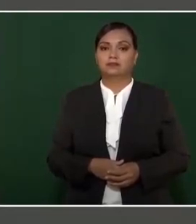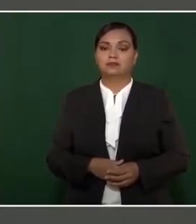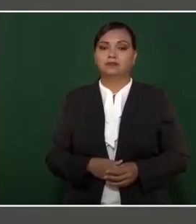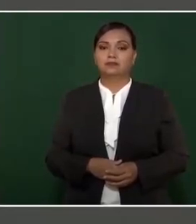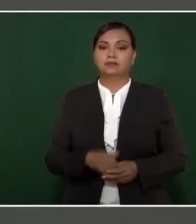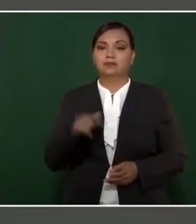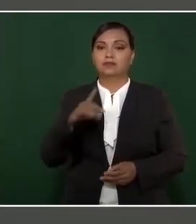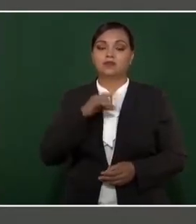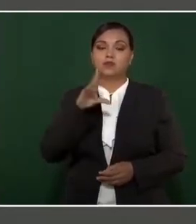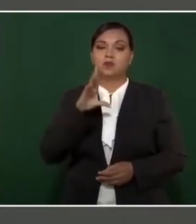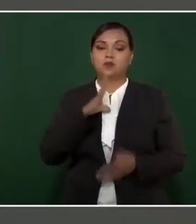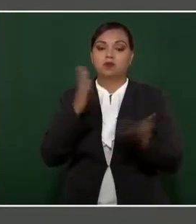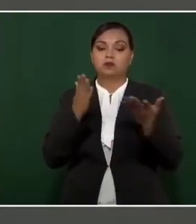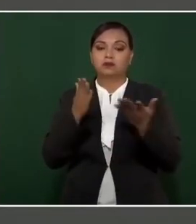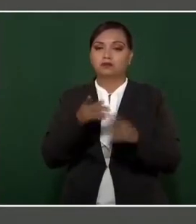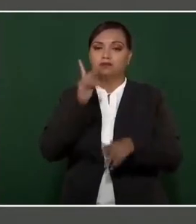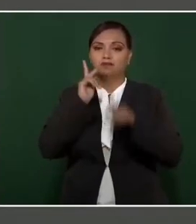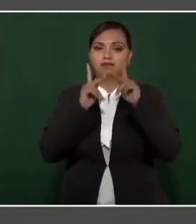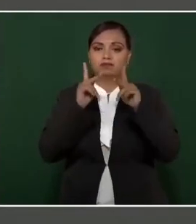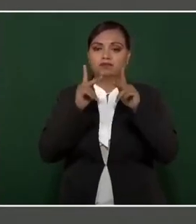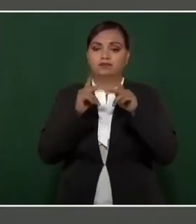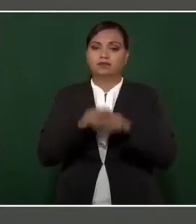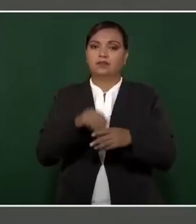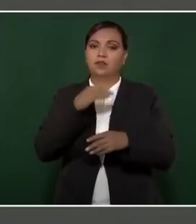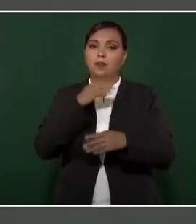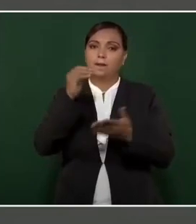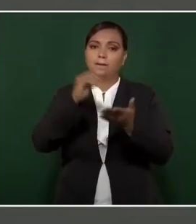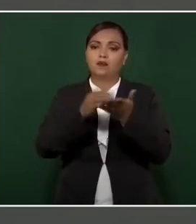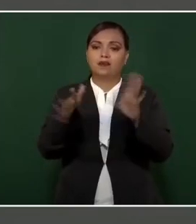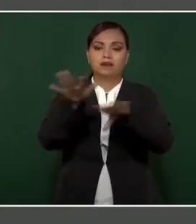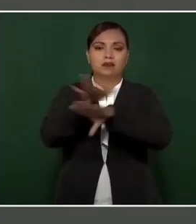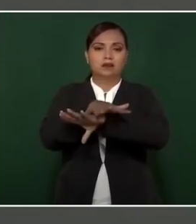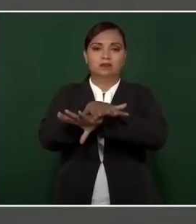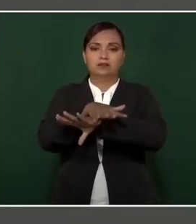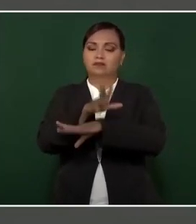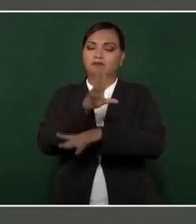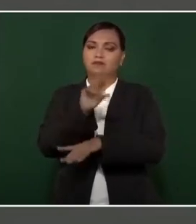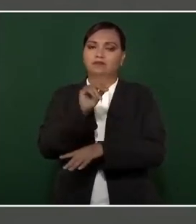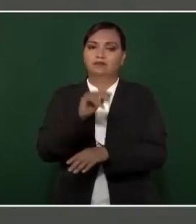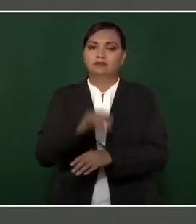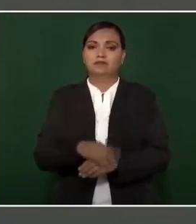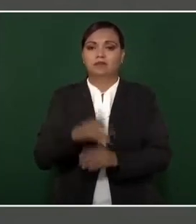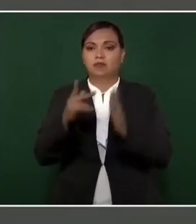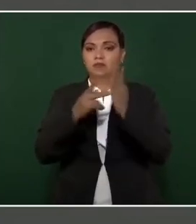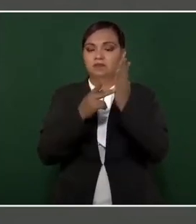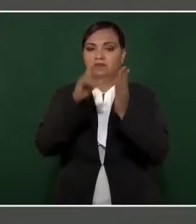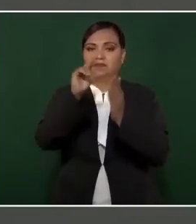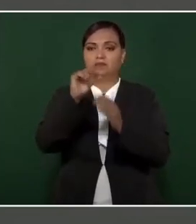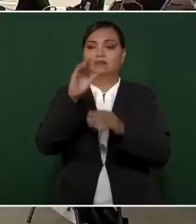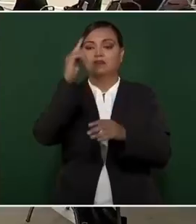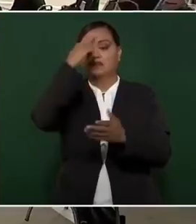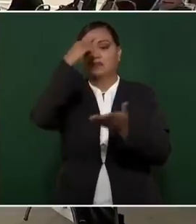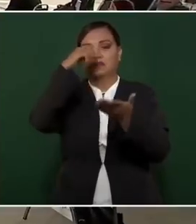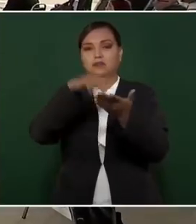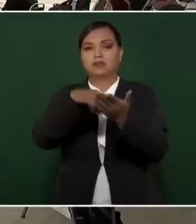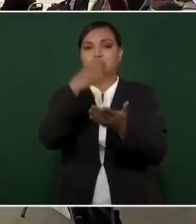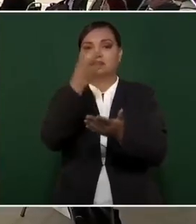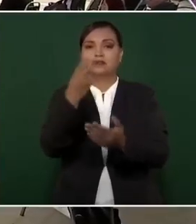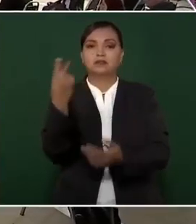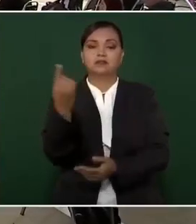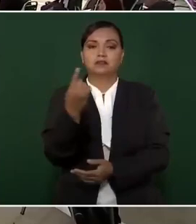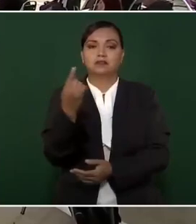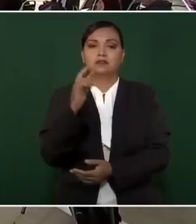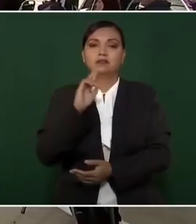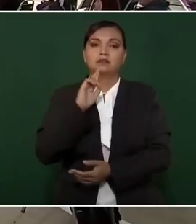nosotros no vamos a plantear una reforma. Yo creo que esto lo tienen que